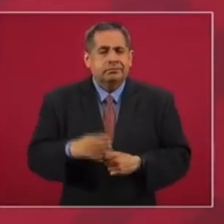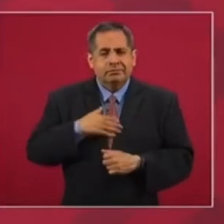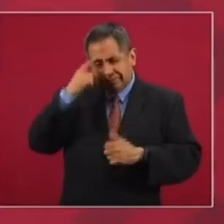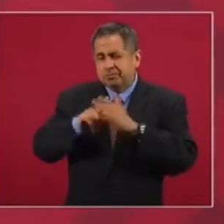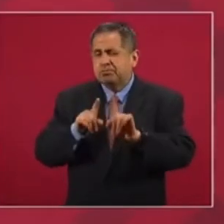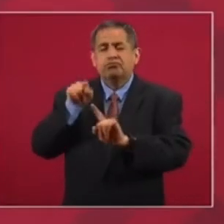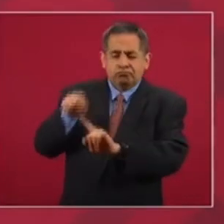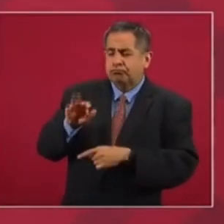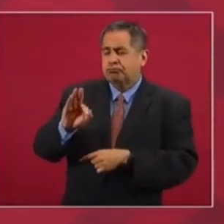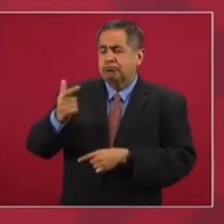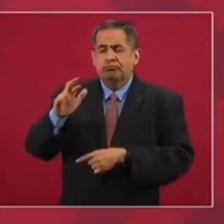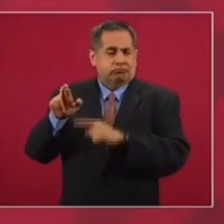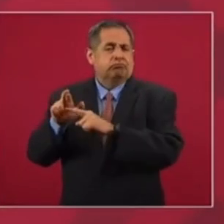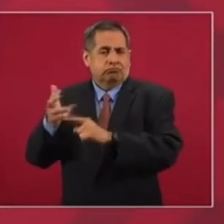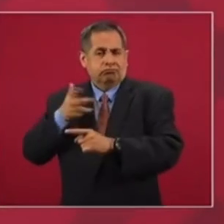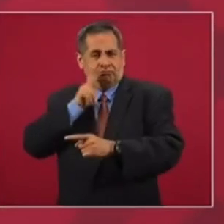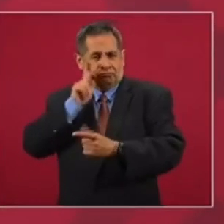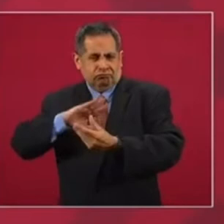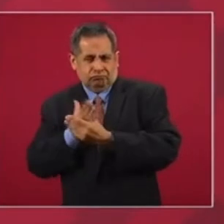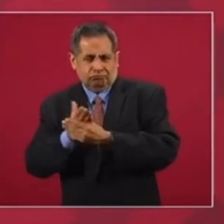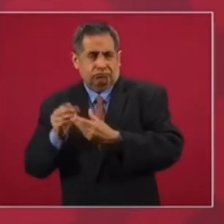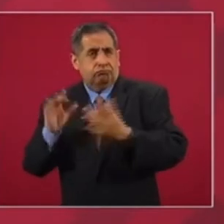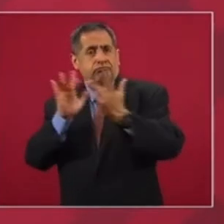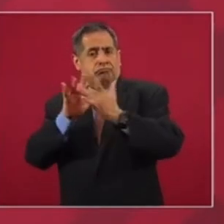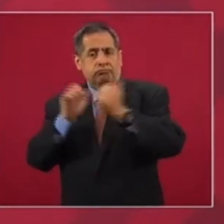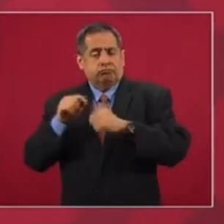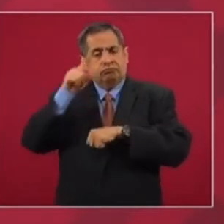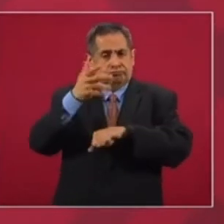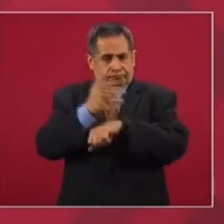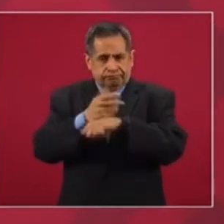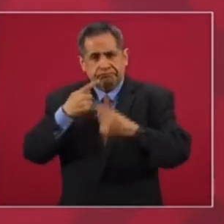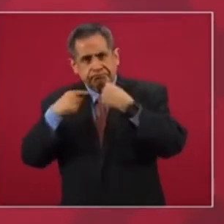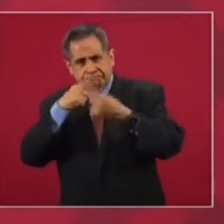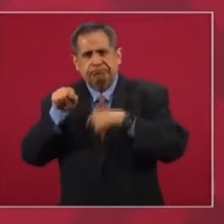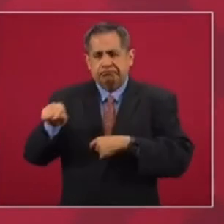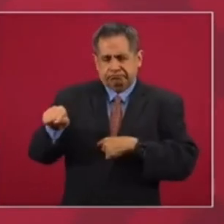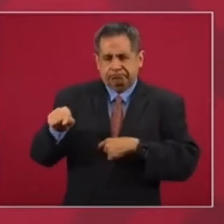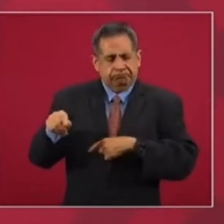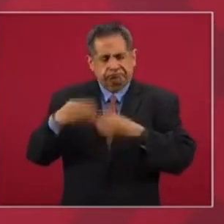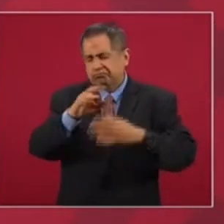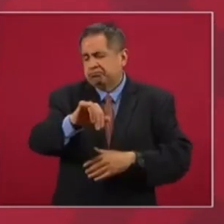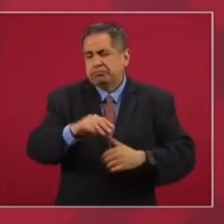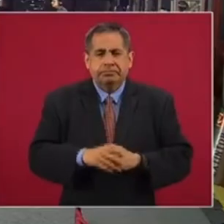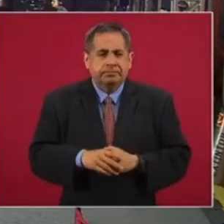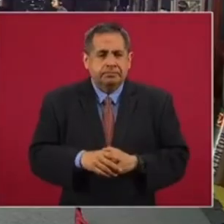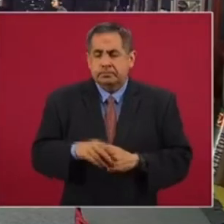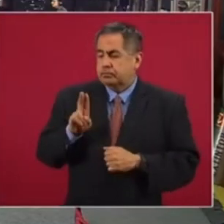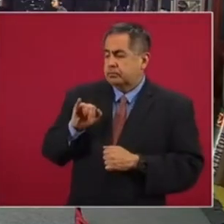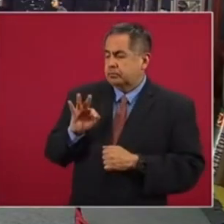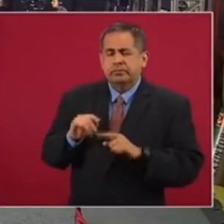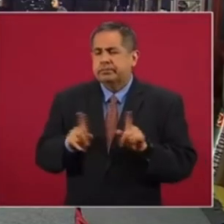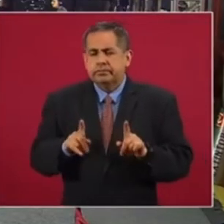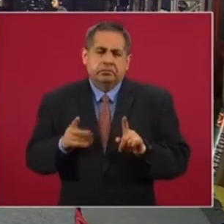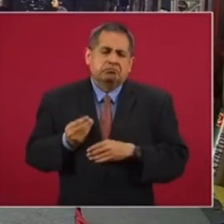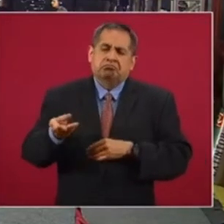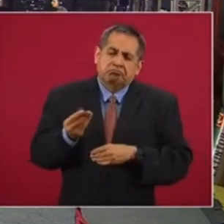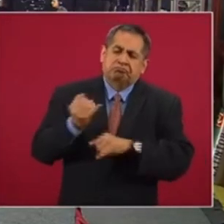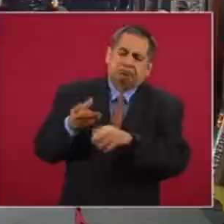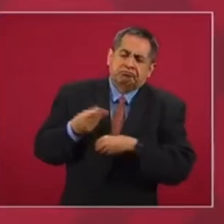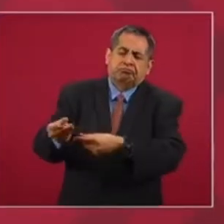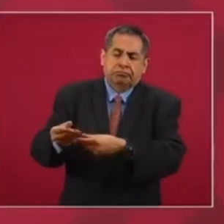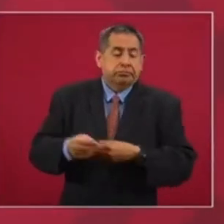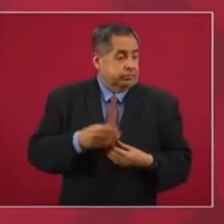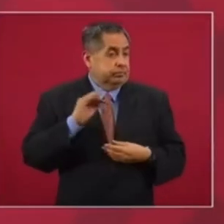Fiscalía más que nada es la que tiene comunicación con las autoridades de Estados Unidos en este caso. Inteligencia Financiera aporta información